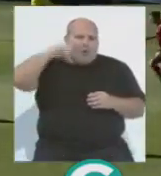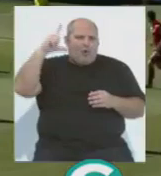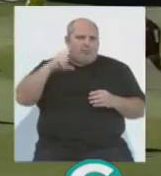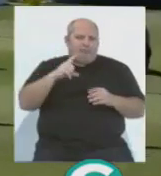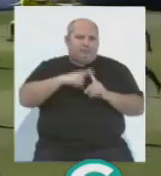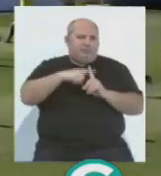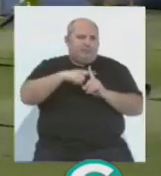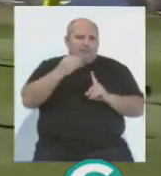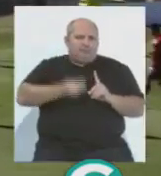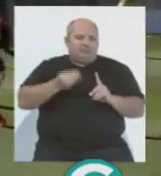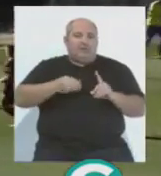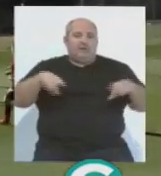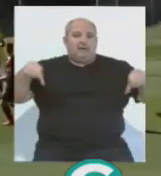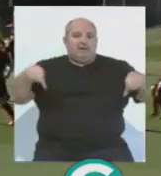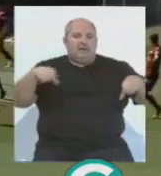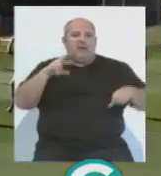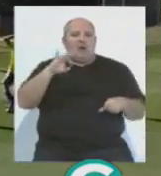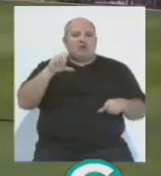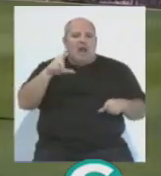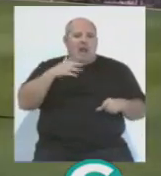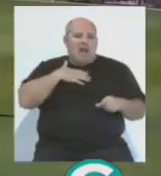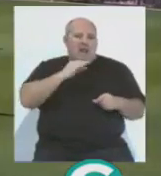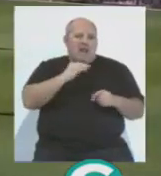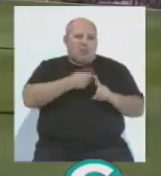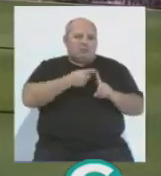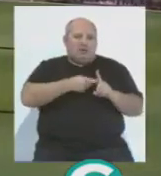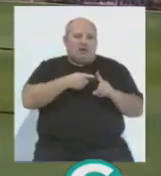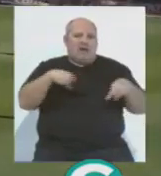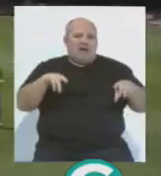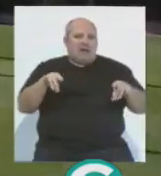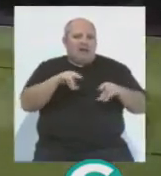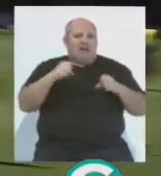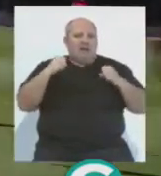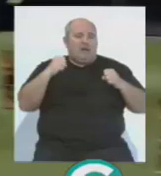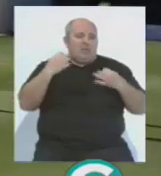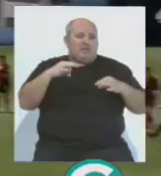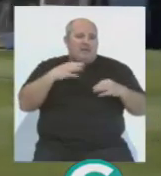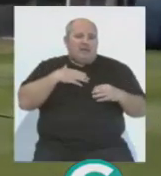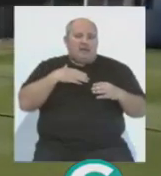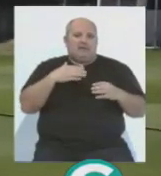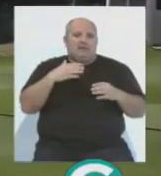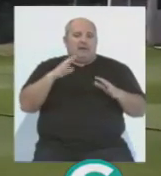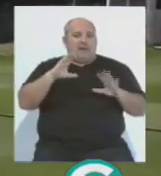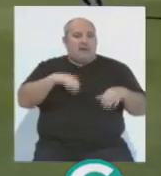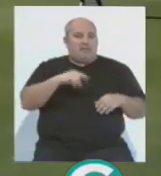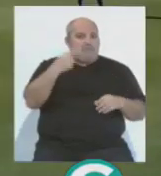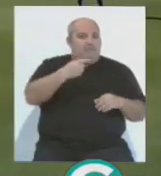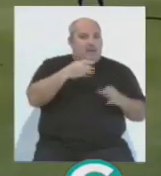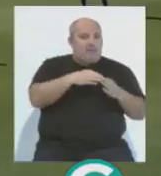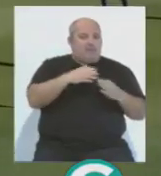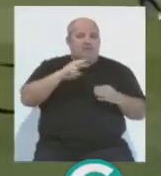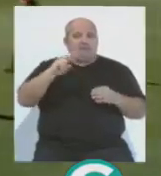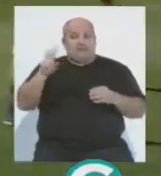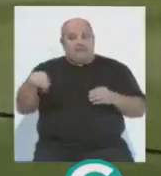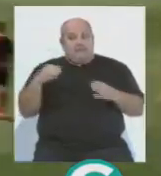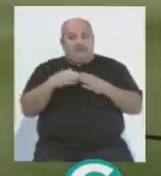las instalaciones deportivas del Rosal, sigue siendo, bueno, el campo donde entrena normalmente el primer equipo, donde se realiza